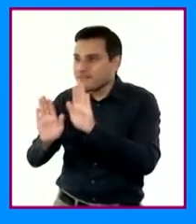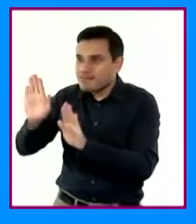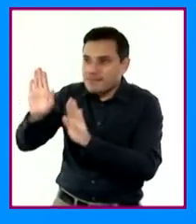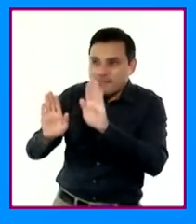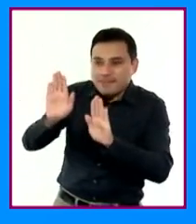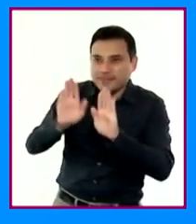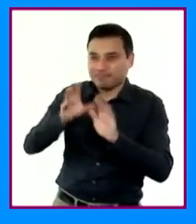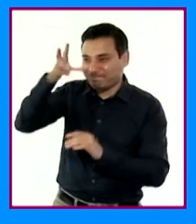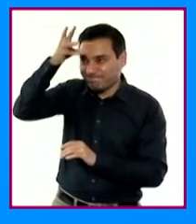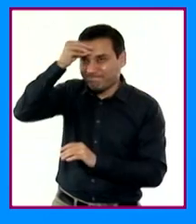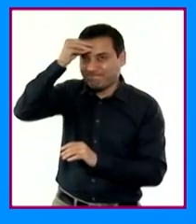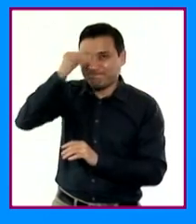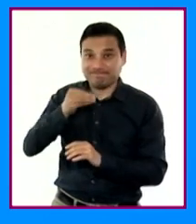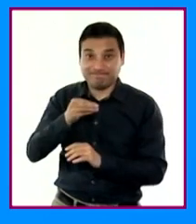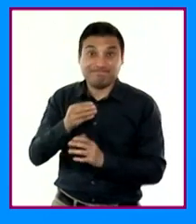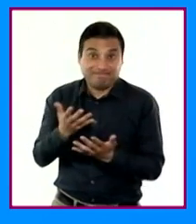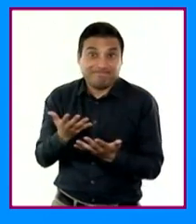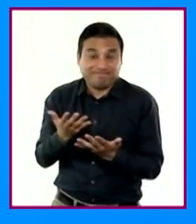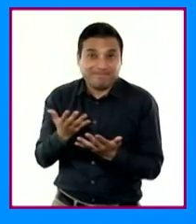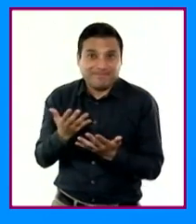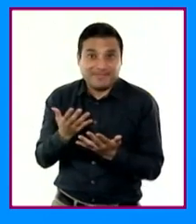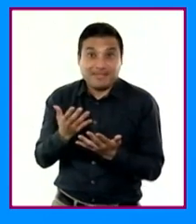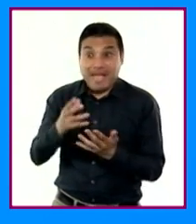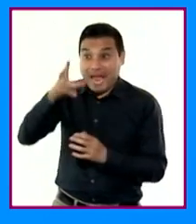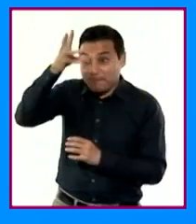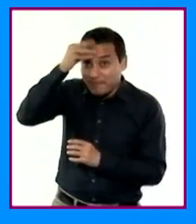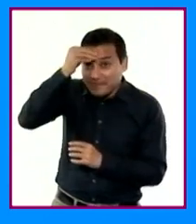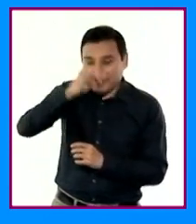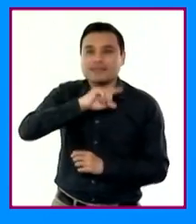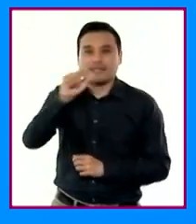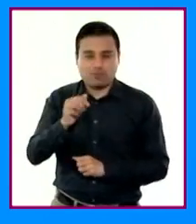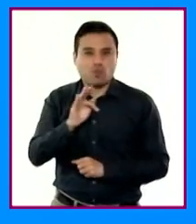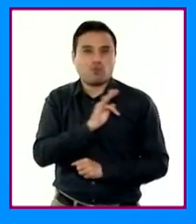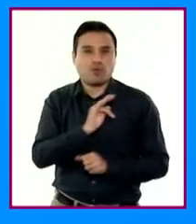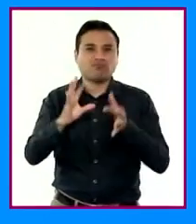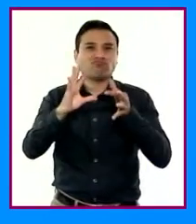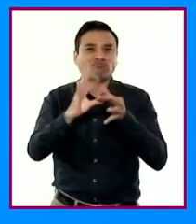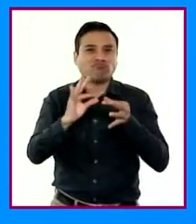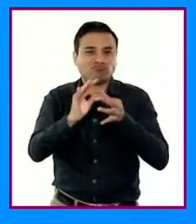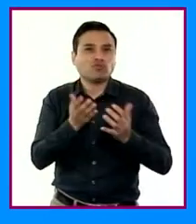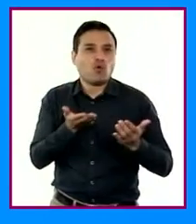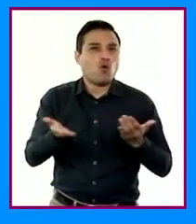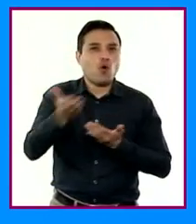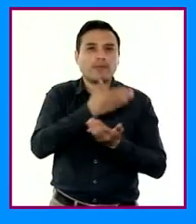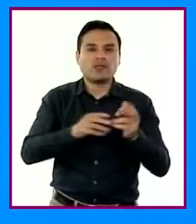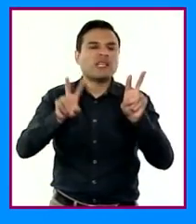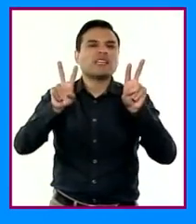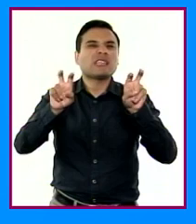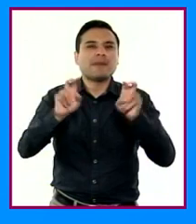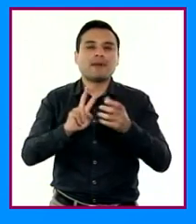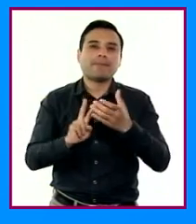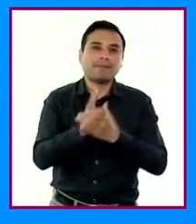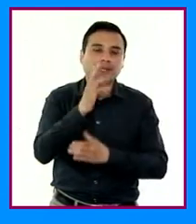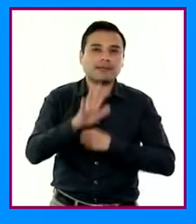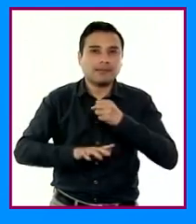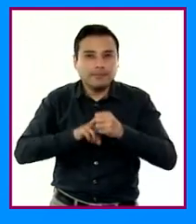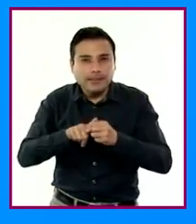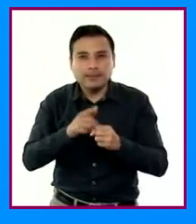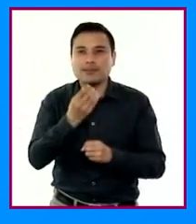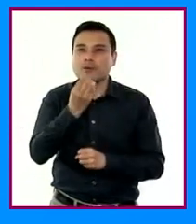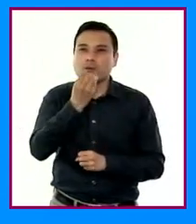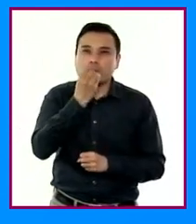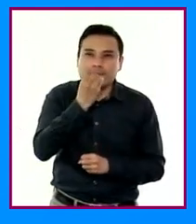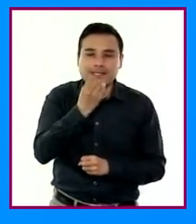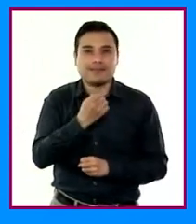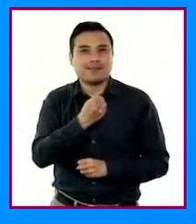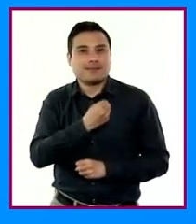con la intención de compartir sus experiencias y saberes acerca de la naturaleza, la alimentación, la